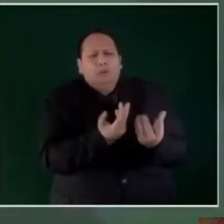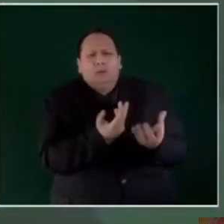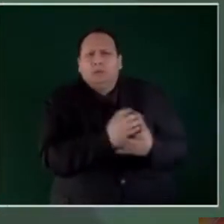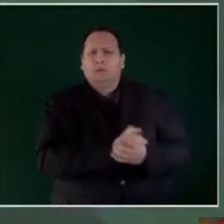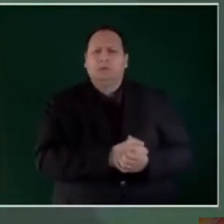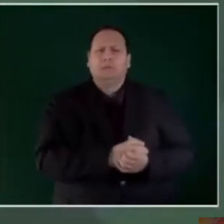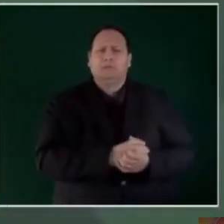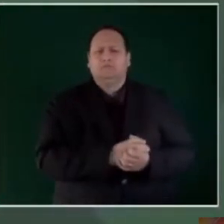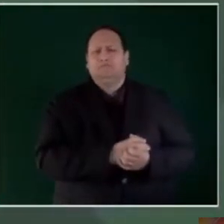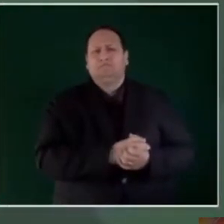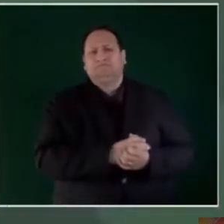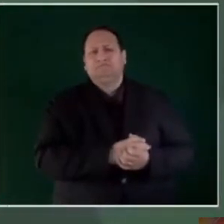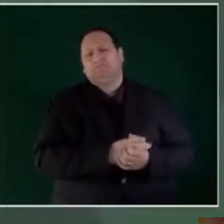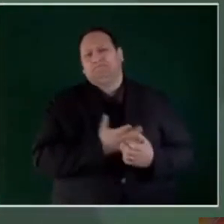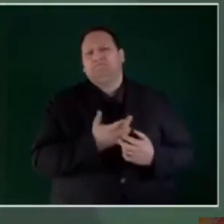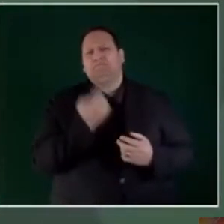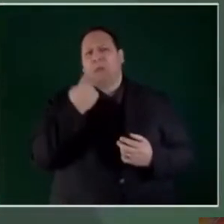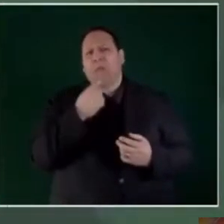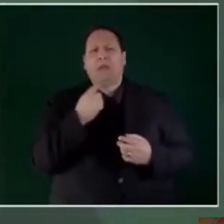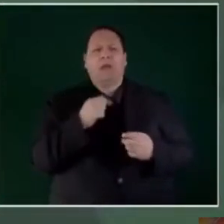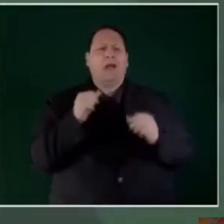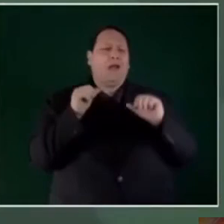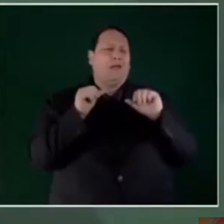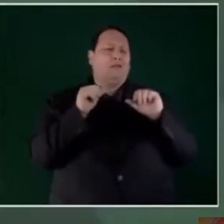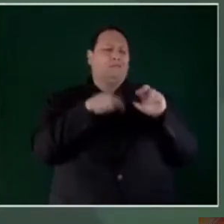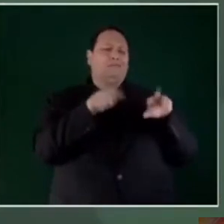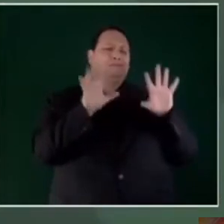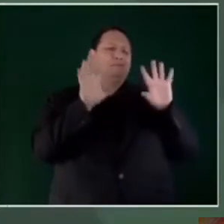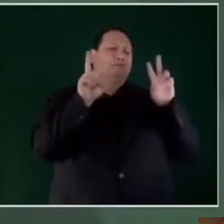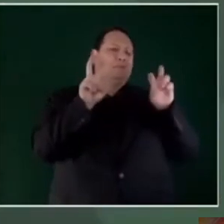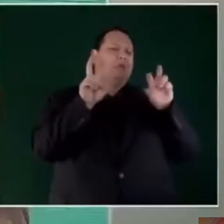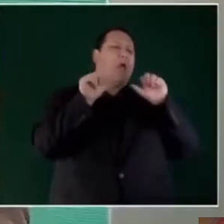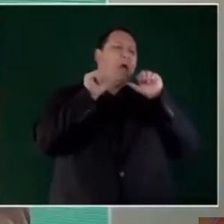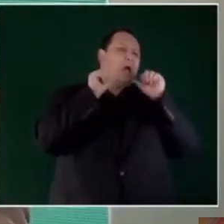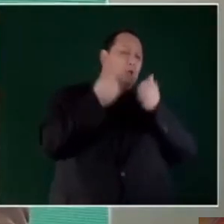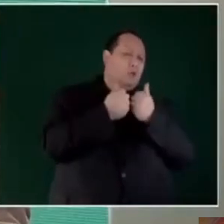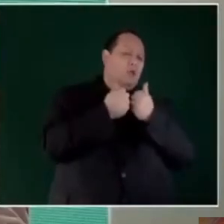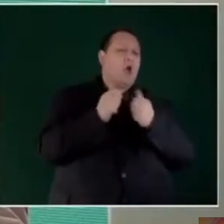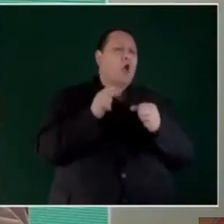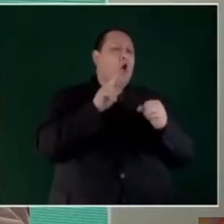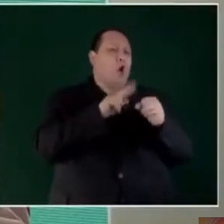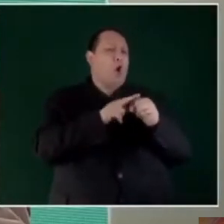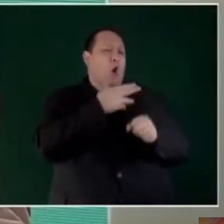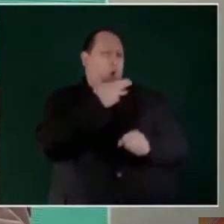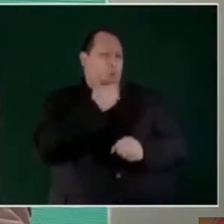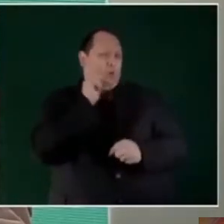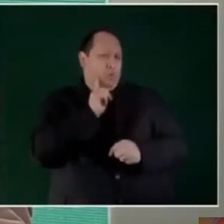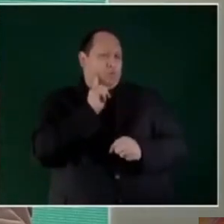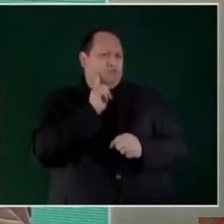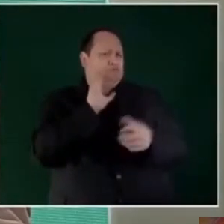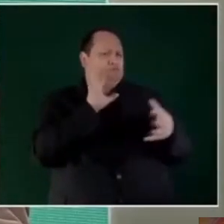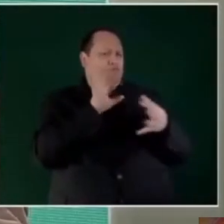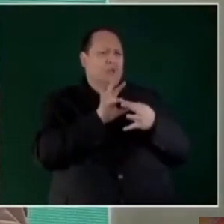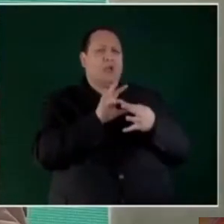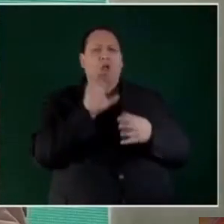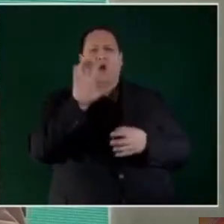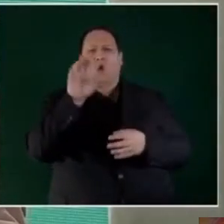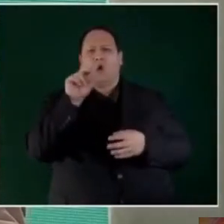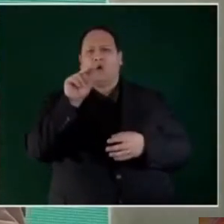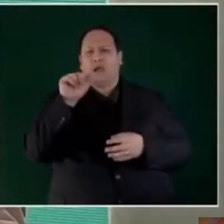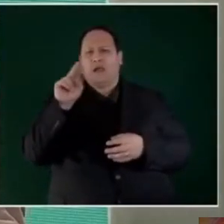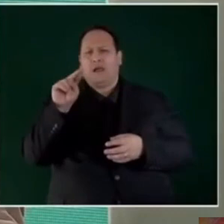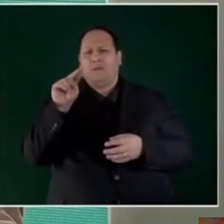en lo que es la Asociación de Gobernadoras y Gobernadores, la CONAG.